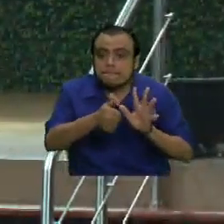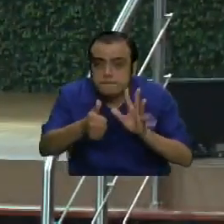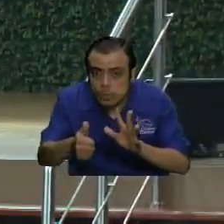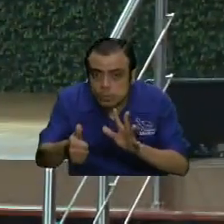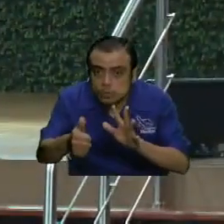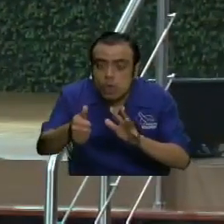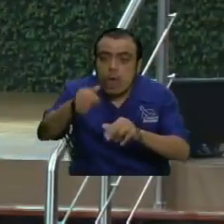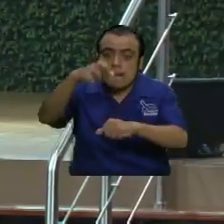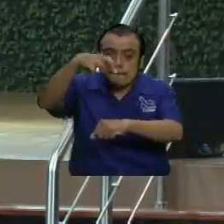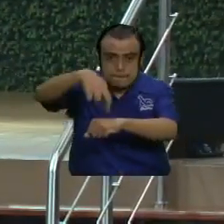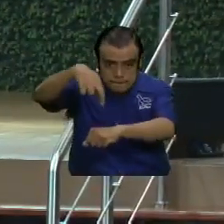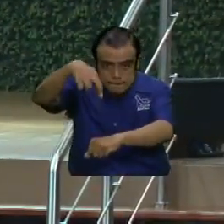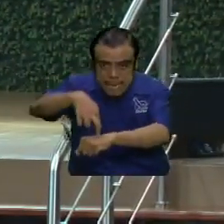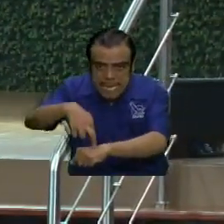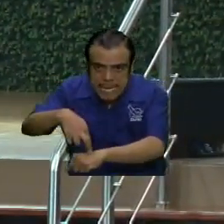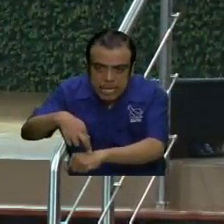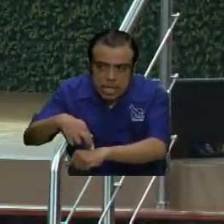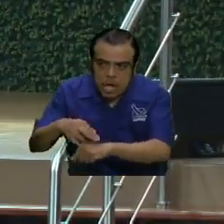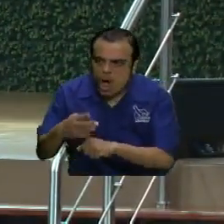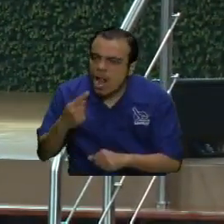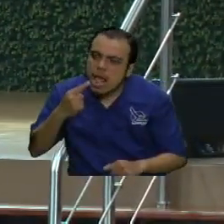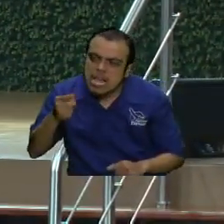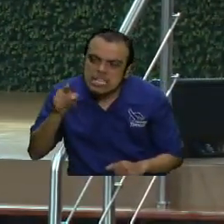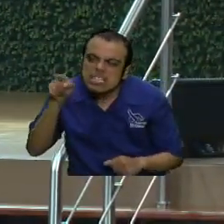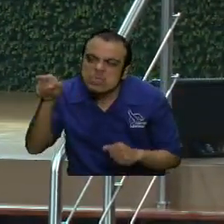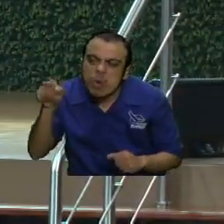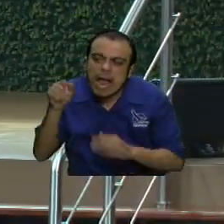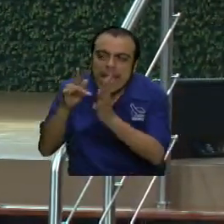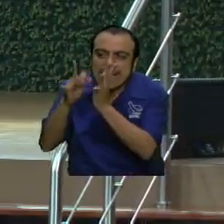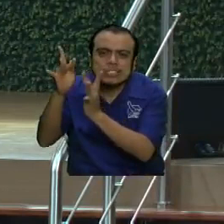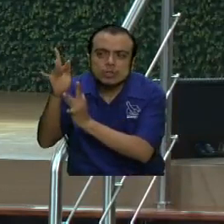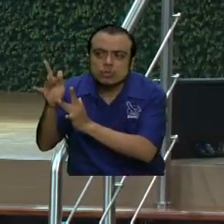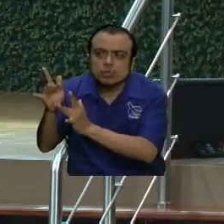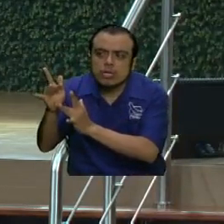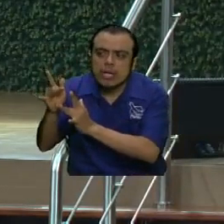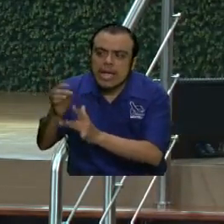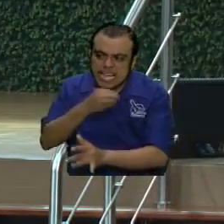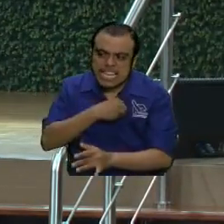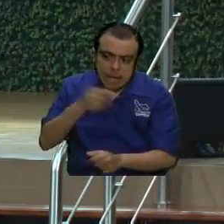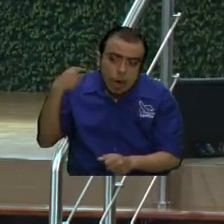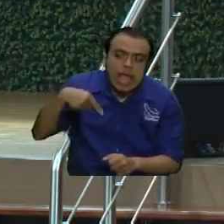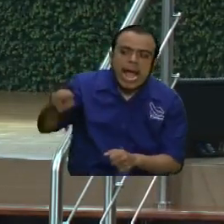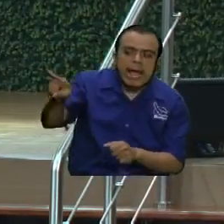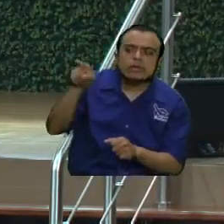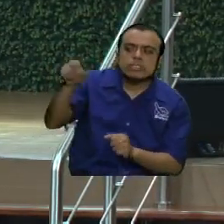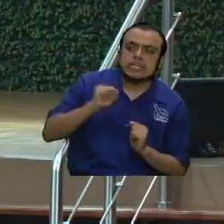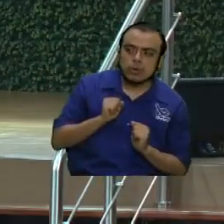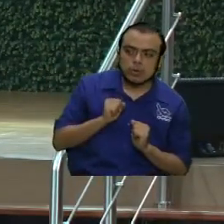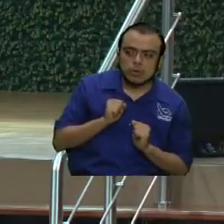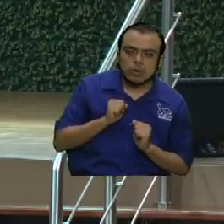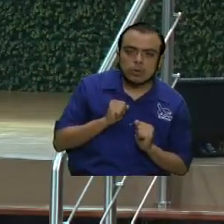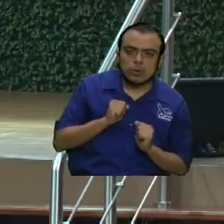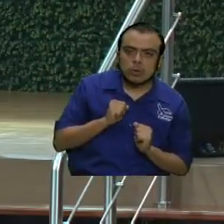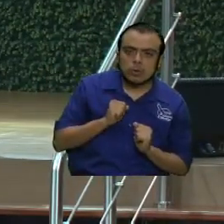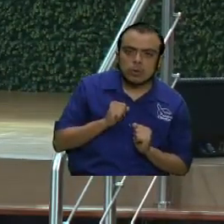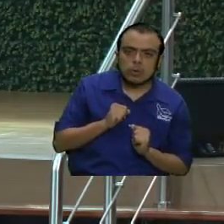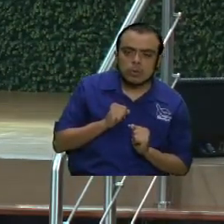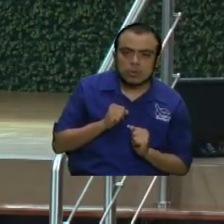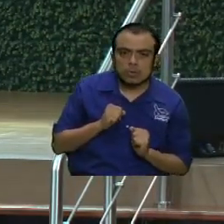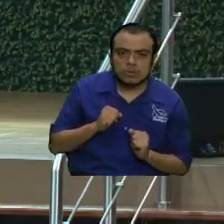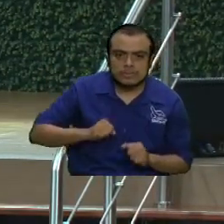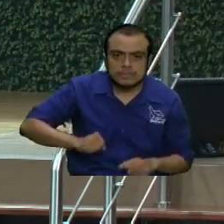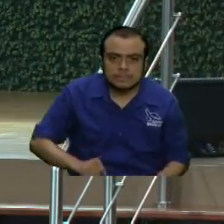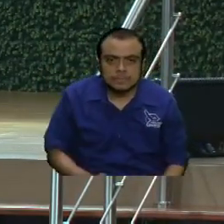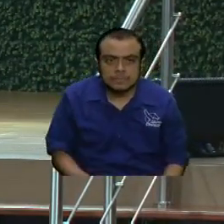atrevidamente, le dice, Si eres tú, manda que yo haga lo mismo que tú estás haciendo. Y esto